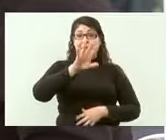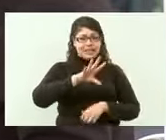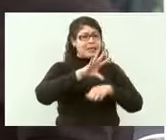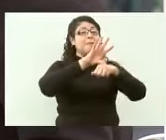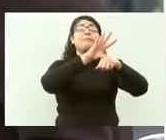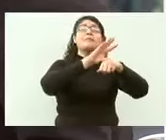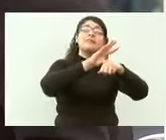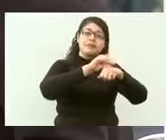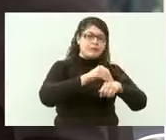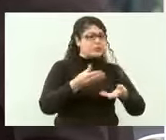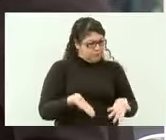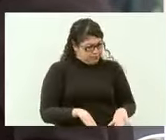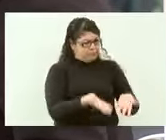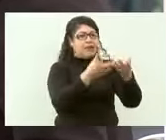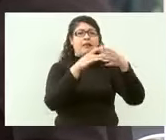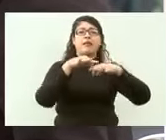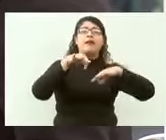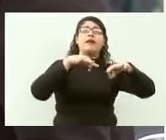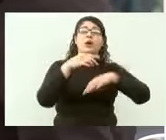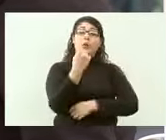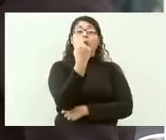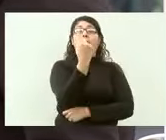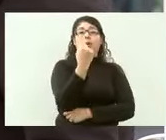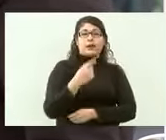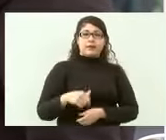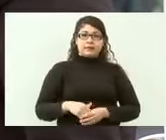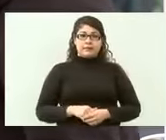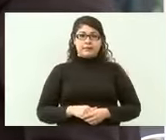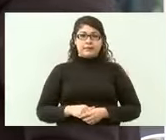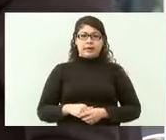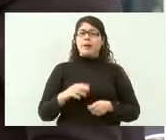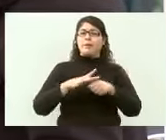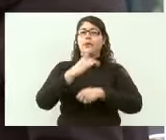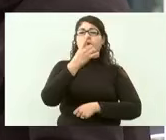acuerdo a la nueva normatividad